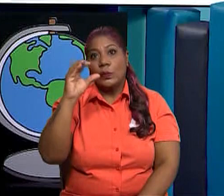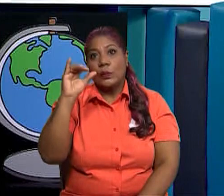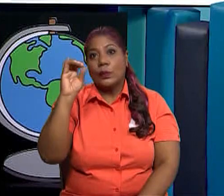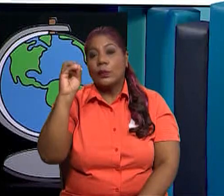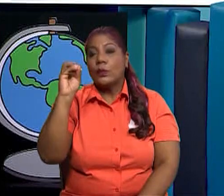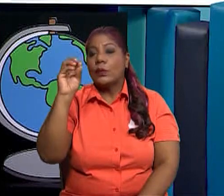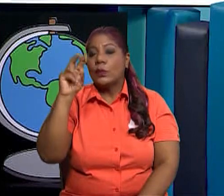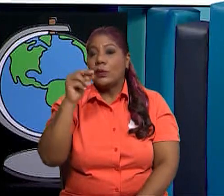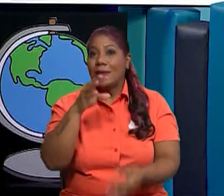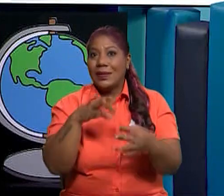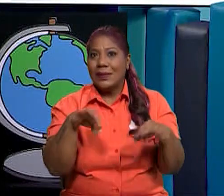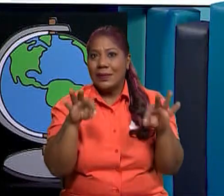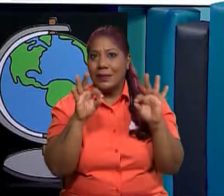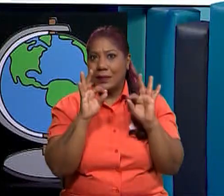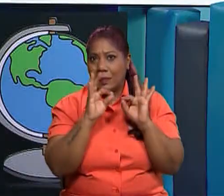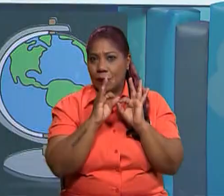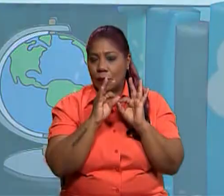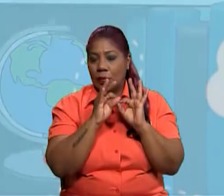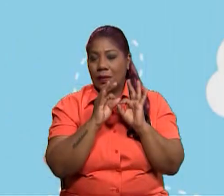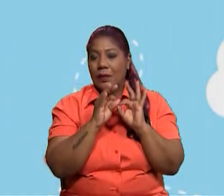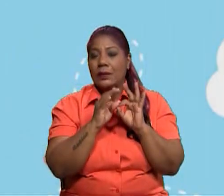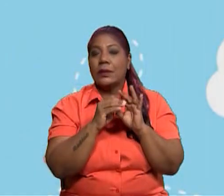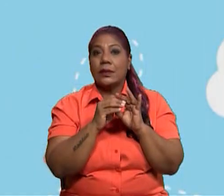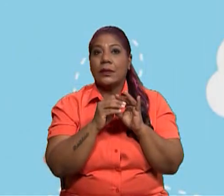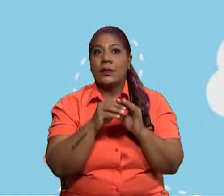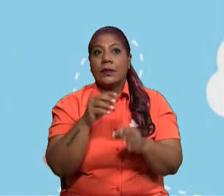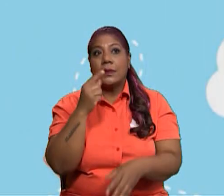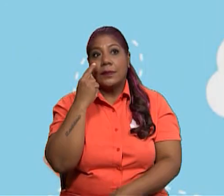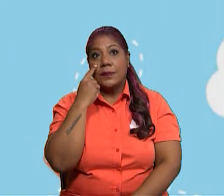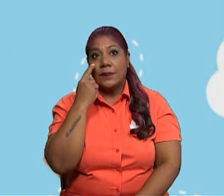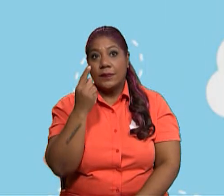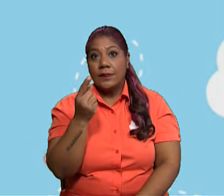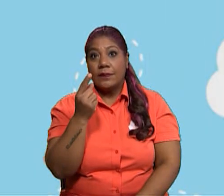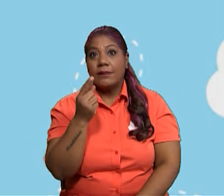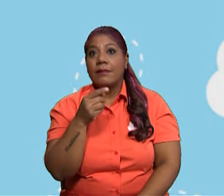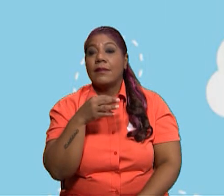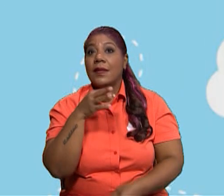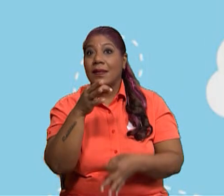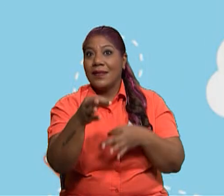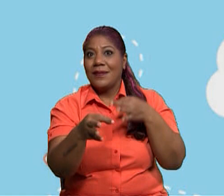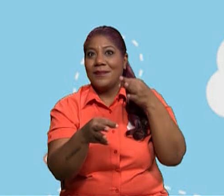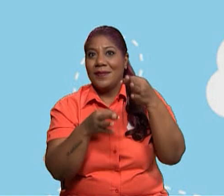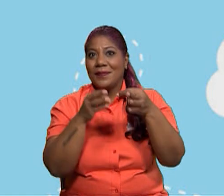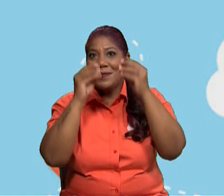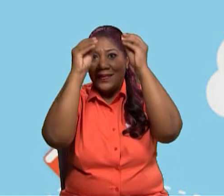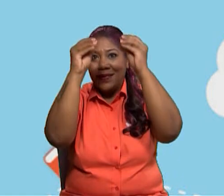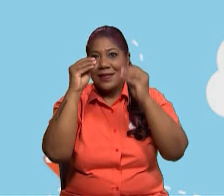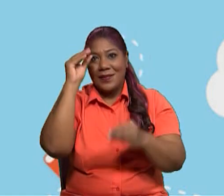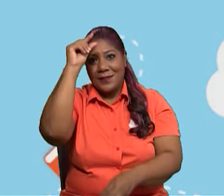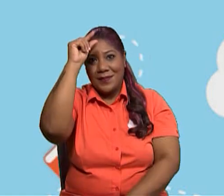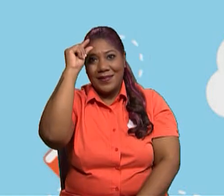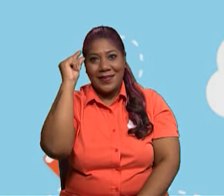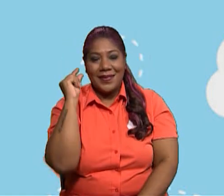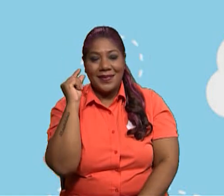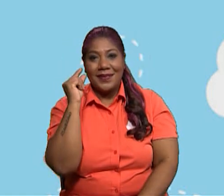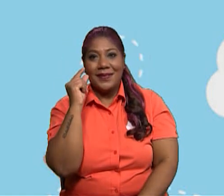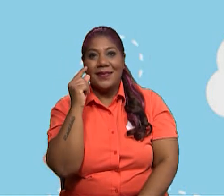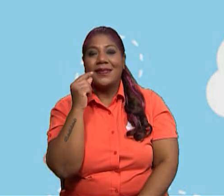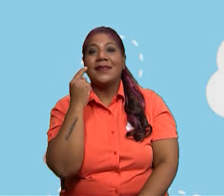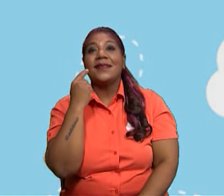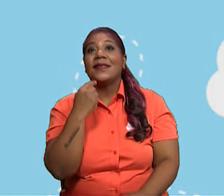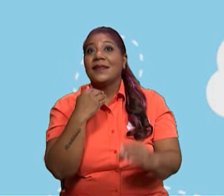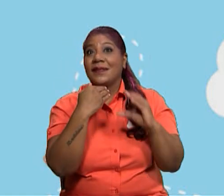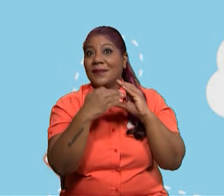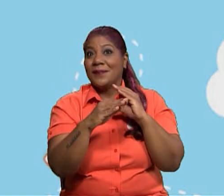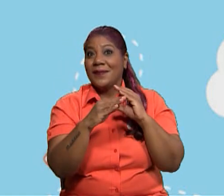organizador gráfico con la información del texto de los desastres naturales y vamos a exponer nuestro trabajo con nuestros compañeros.